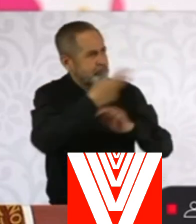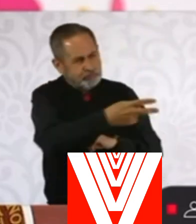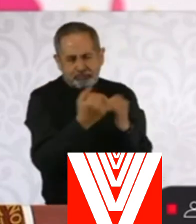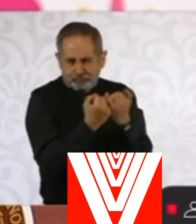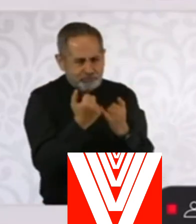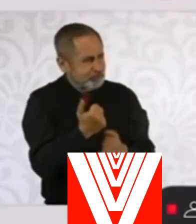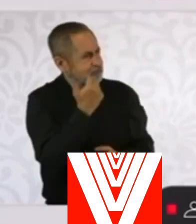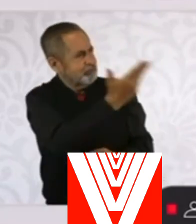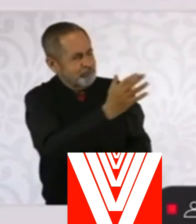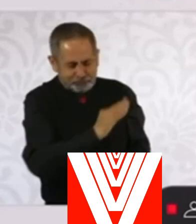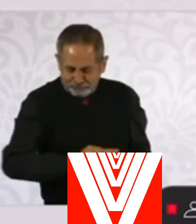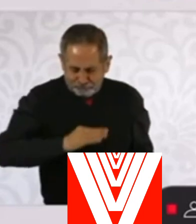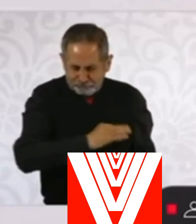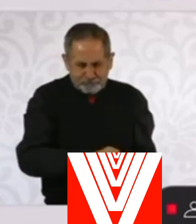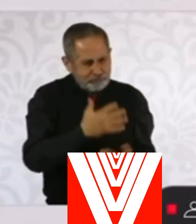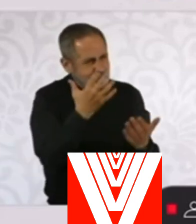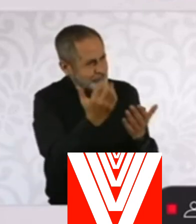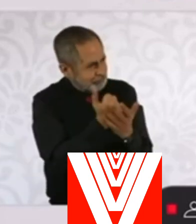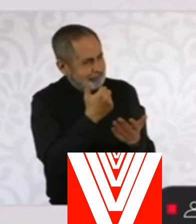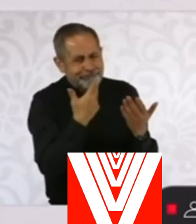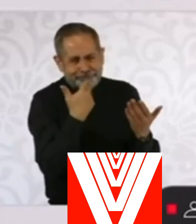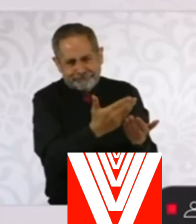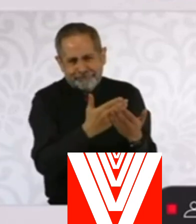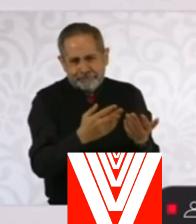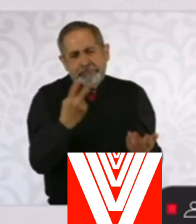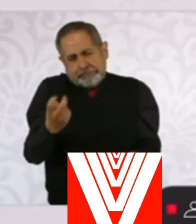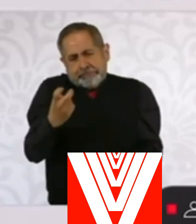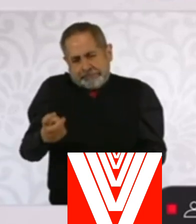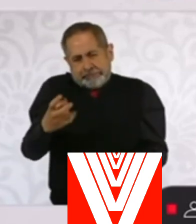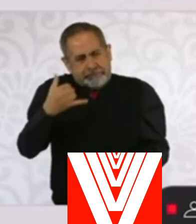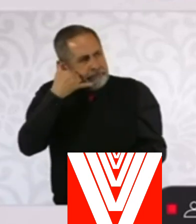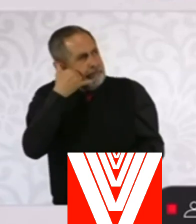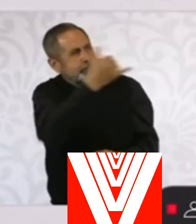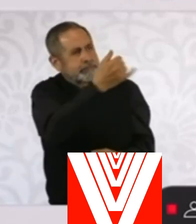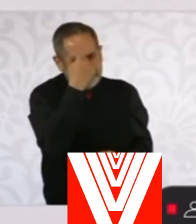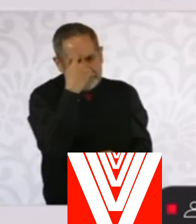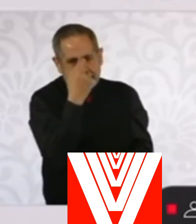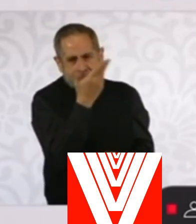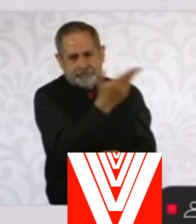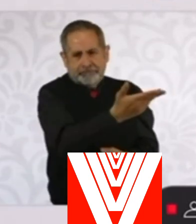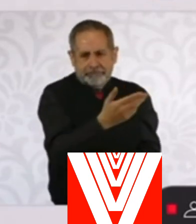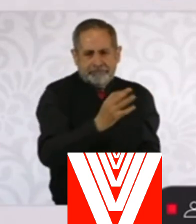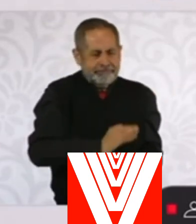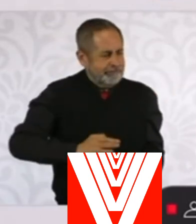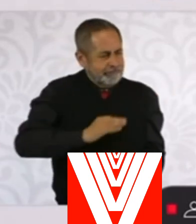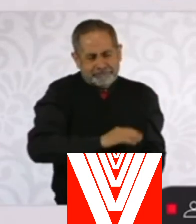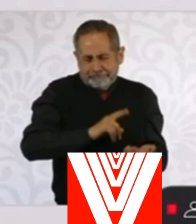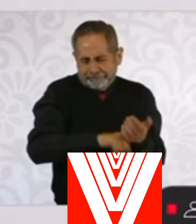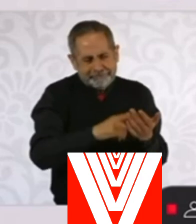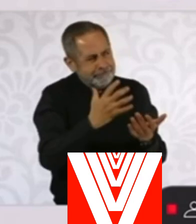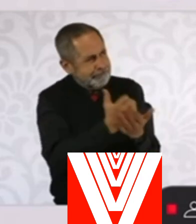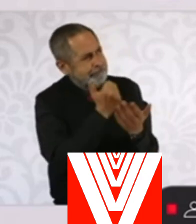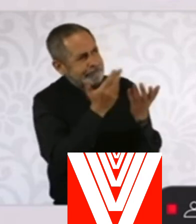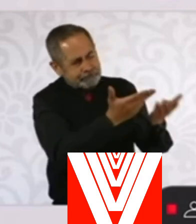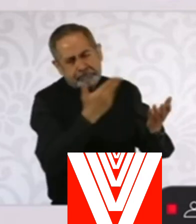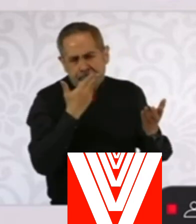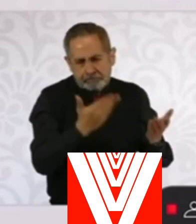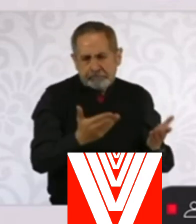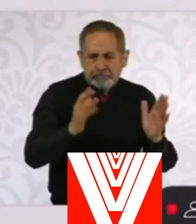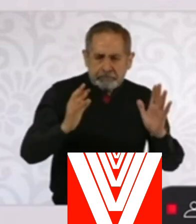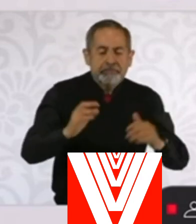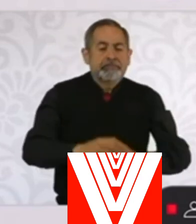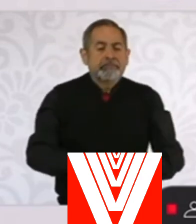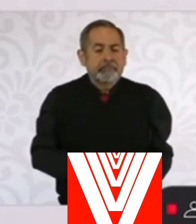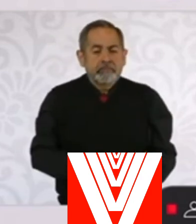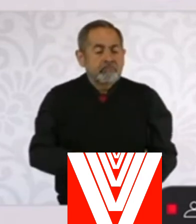la felicitación evidentemente, para eso era la llamada, para felicitarle por el triunfo. Y